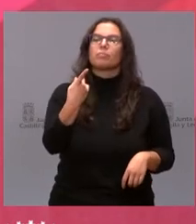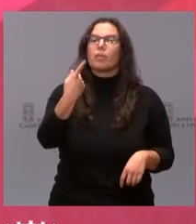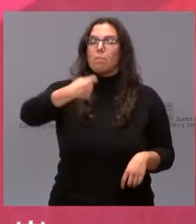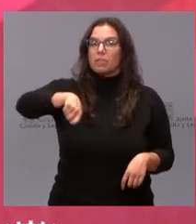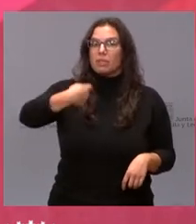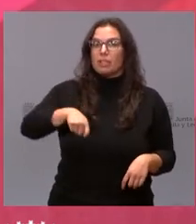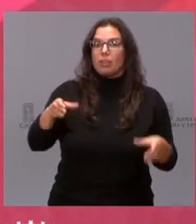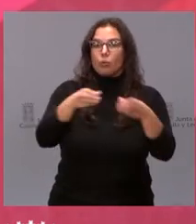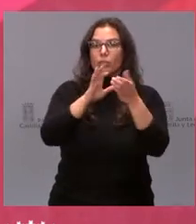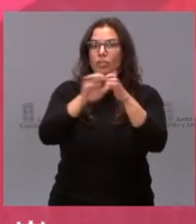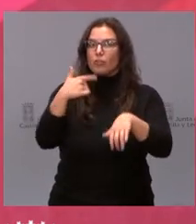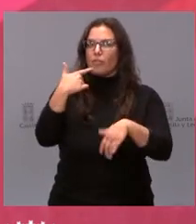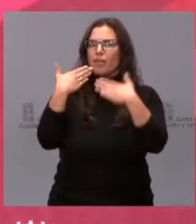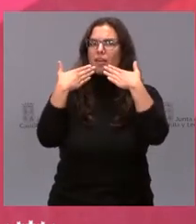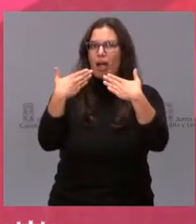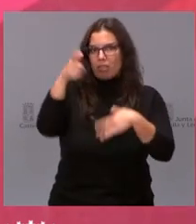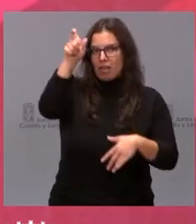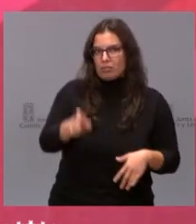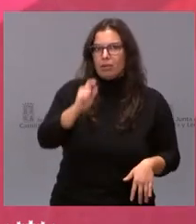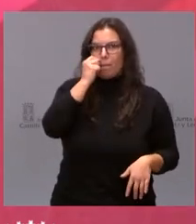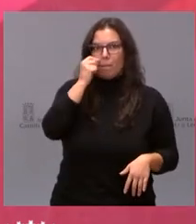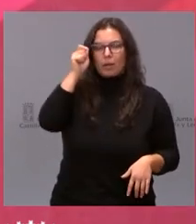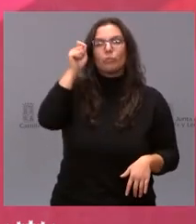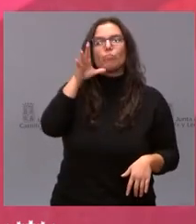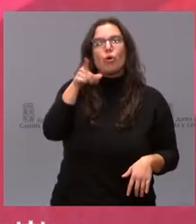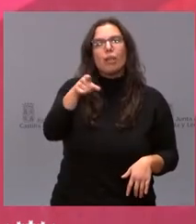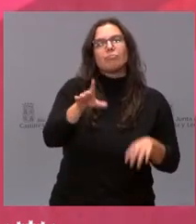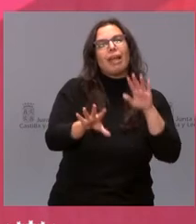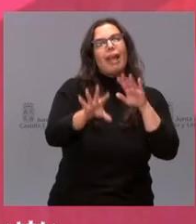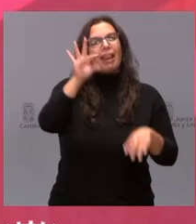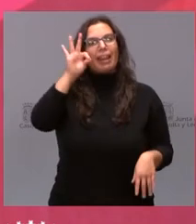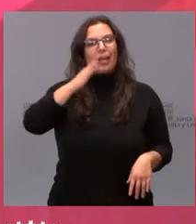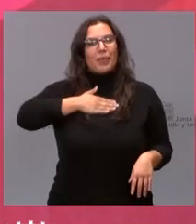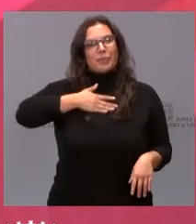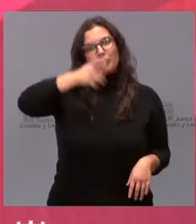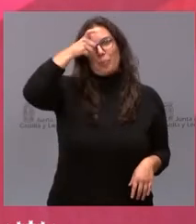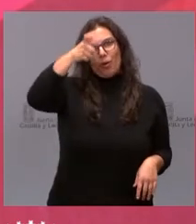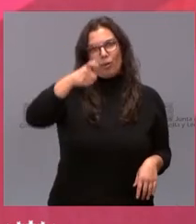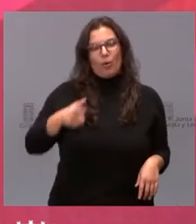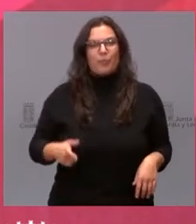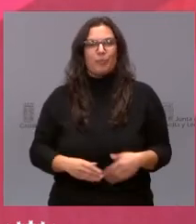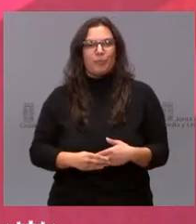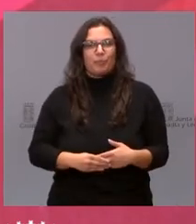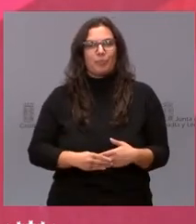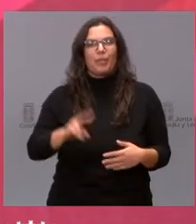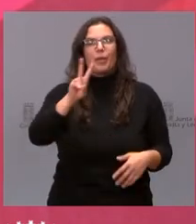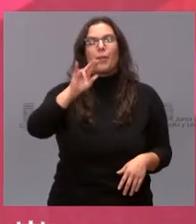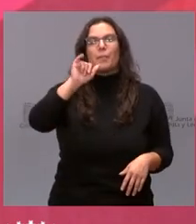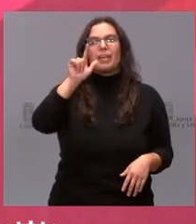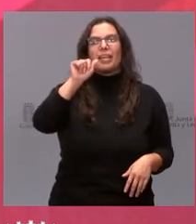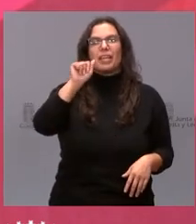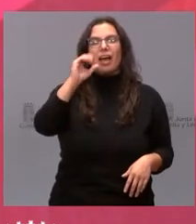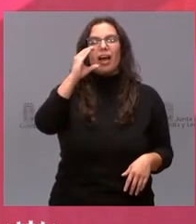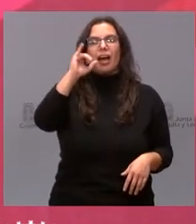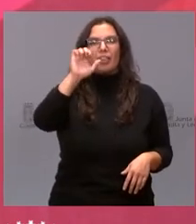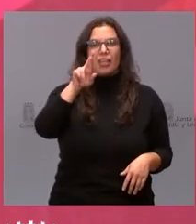de Castilla y León, Alfonso Fernández Mañueco, el haber elegido nuestro municipio y a Ciervos, para la